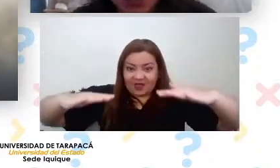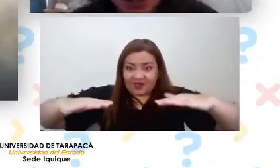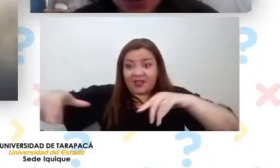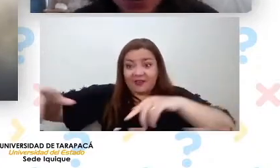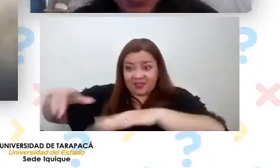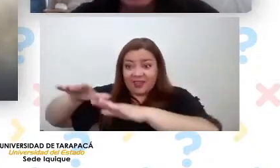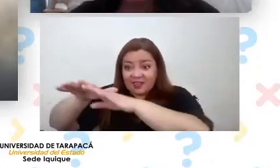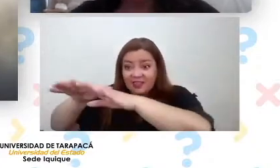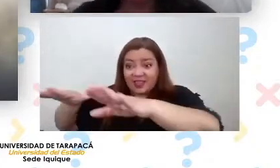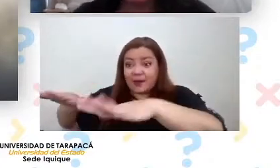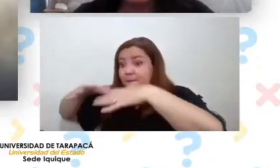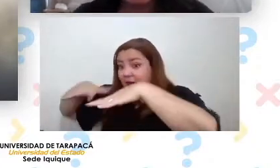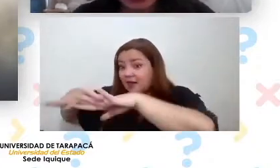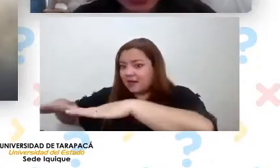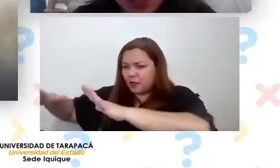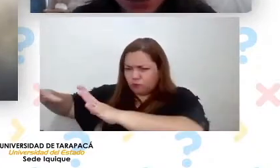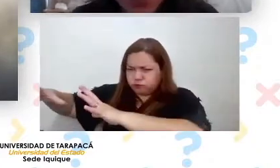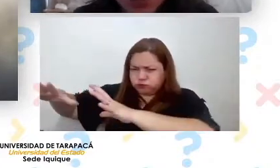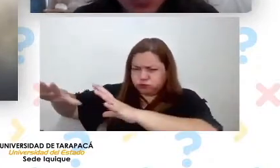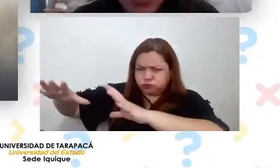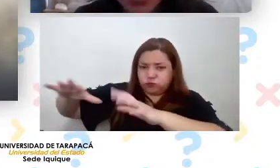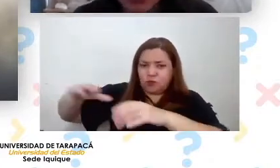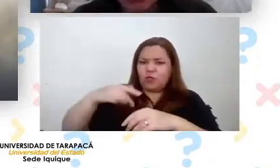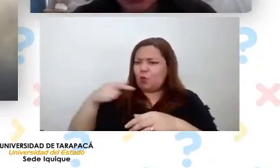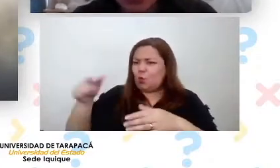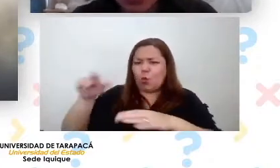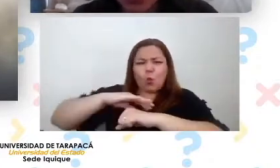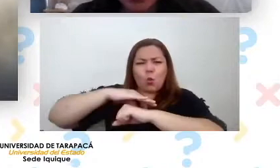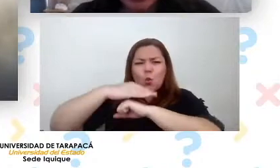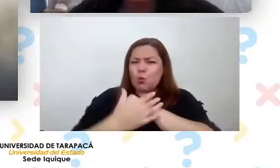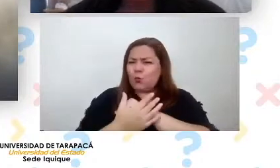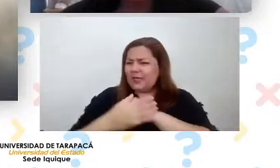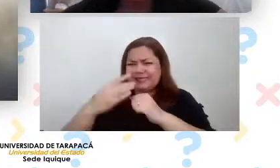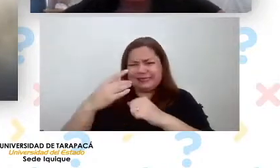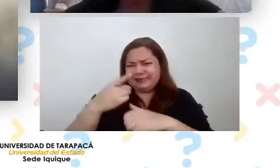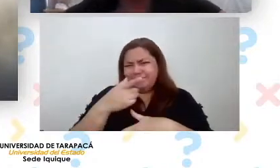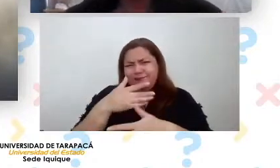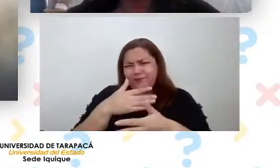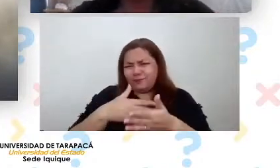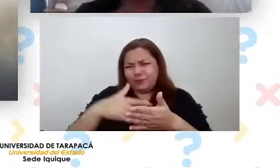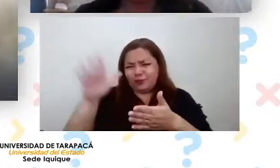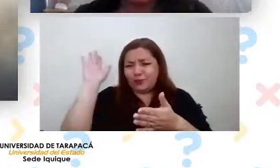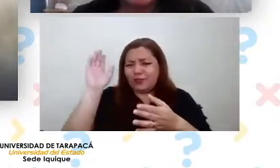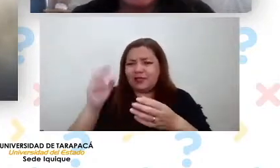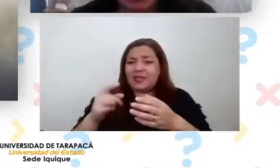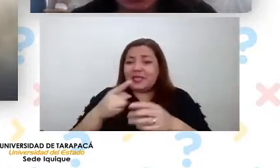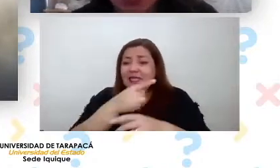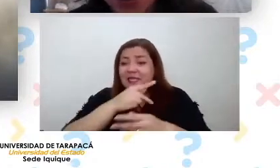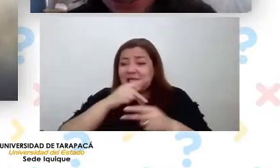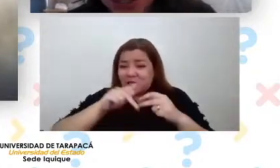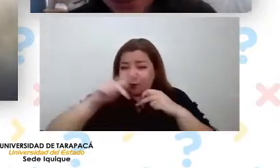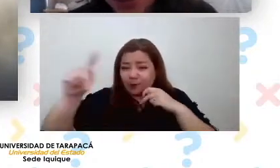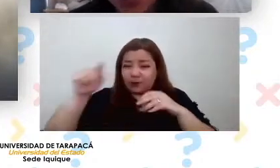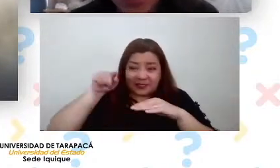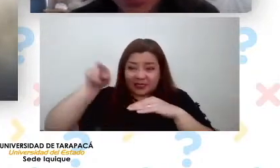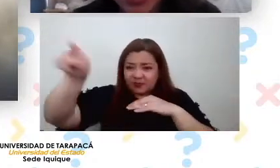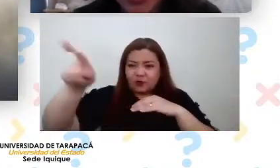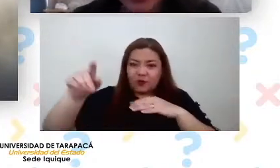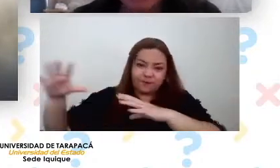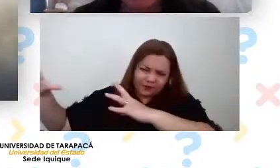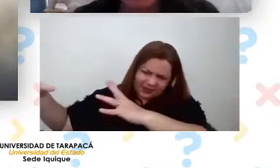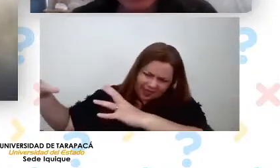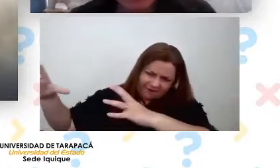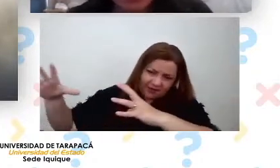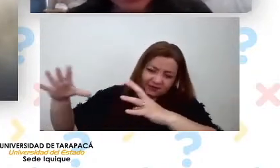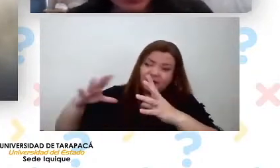Pacífico que cubre cientos de kilómetros hacia adentro, avanza y logra llegar a los primeros kilómetros de